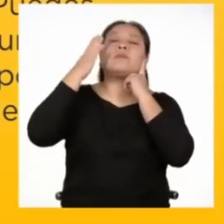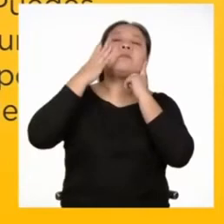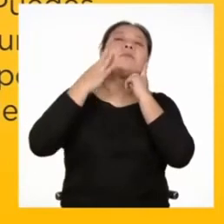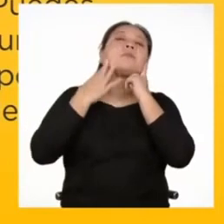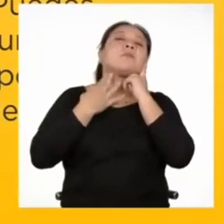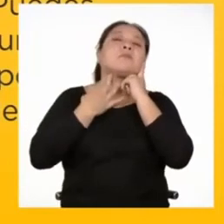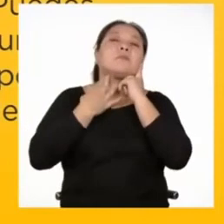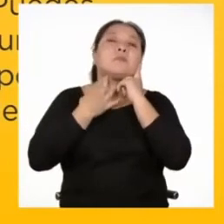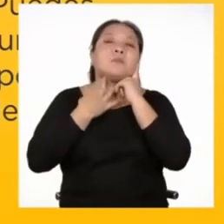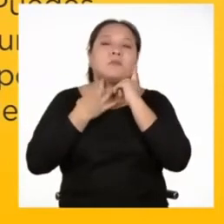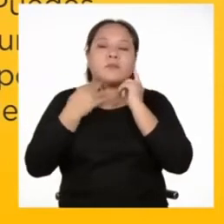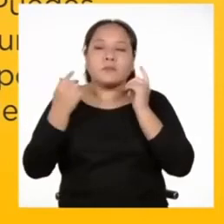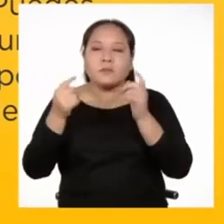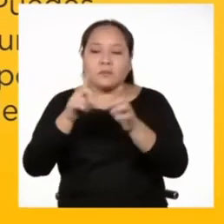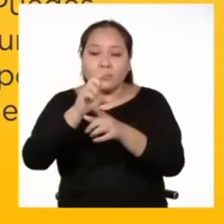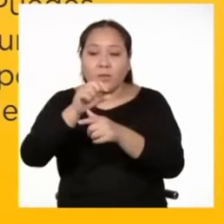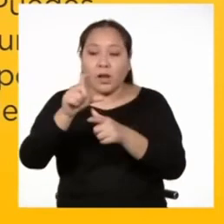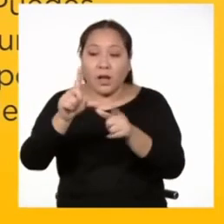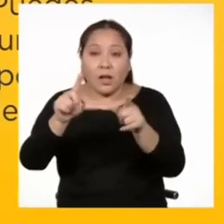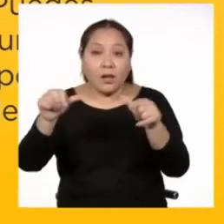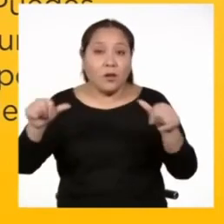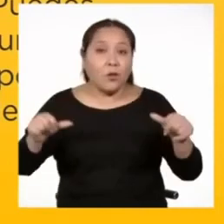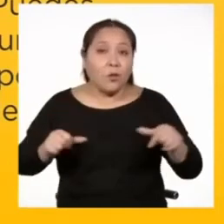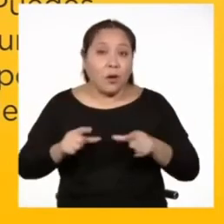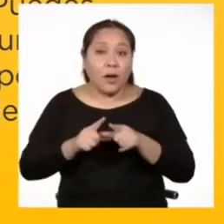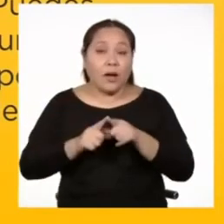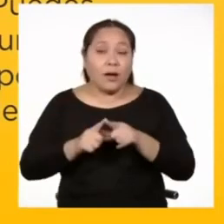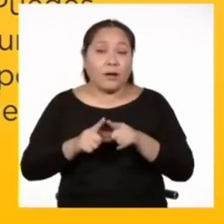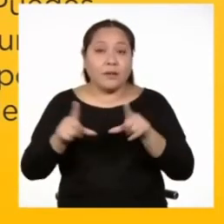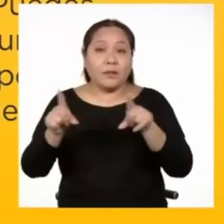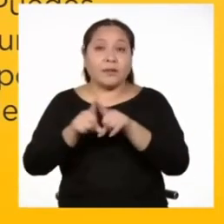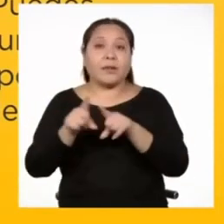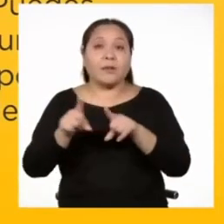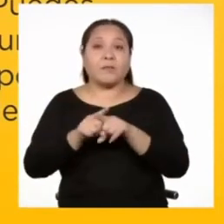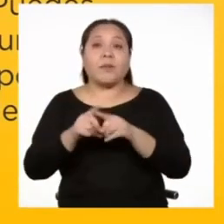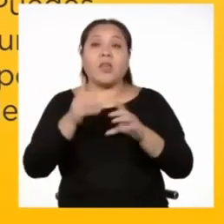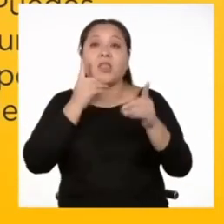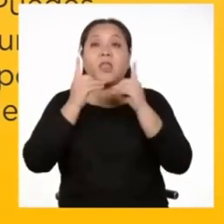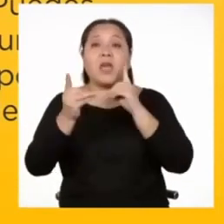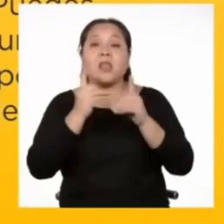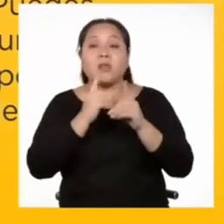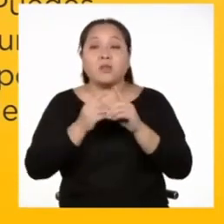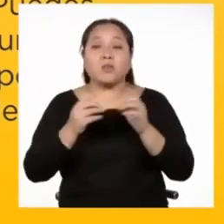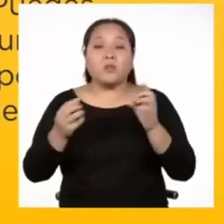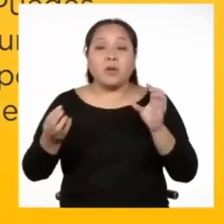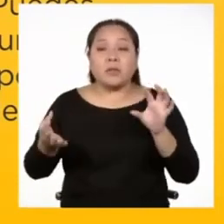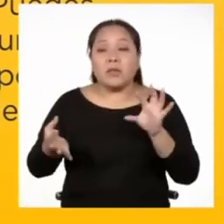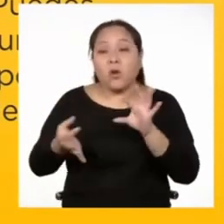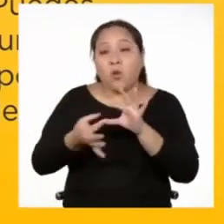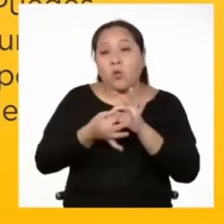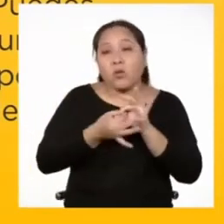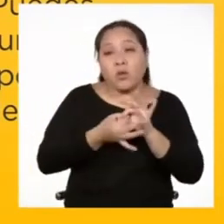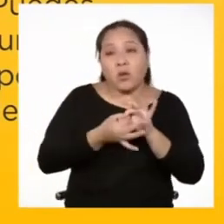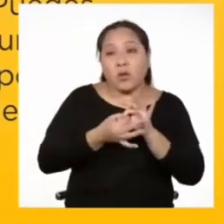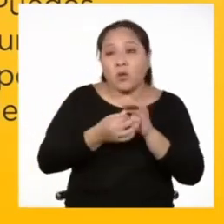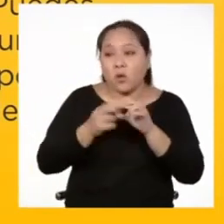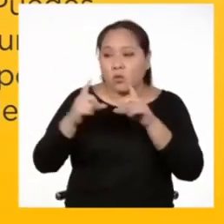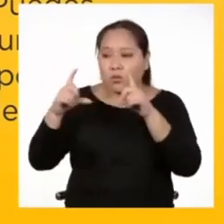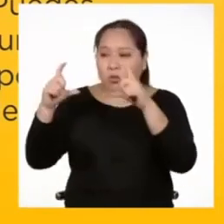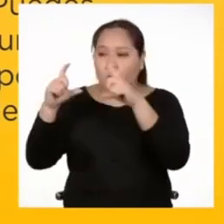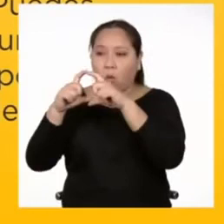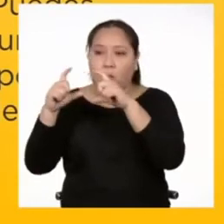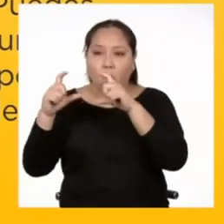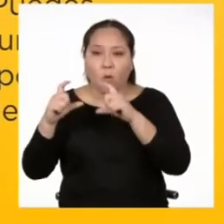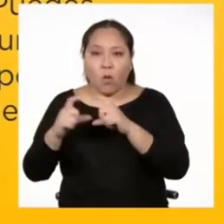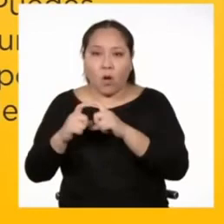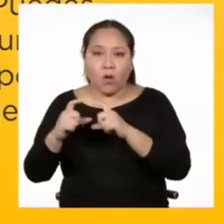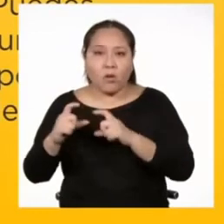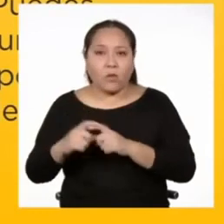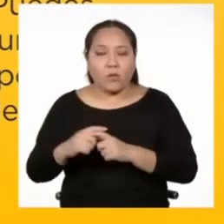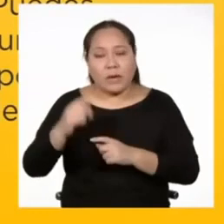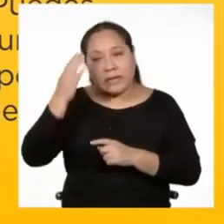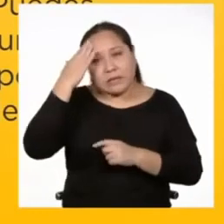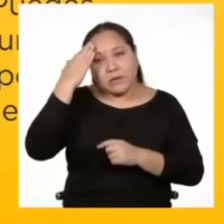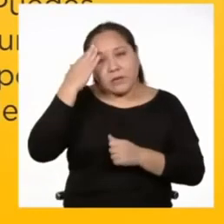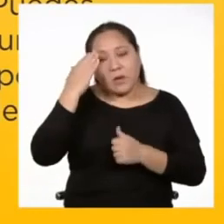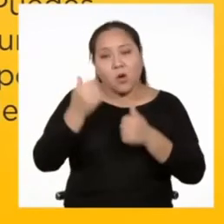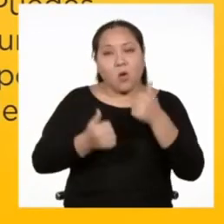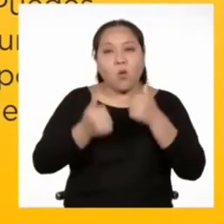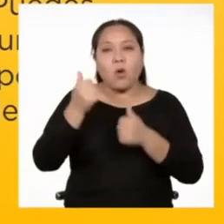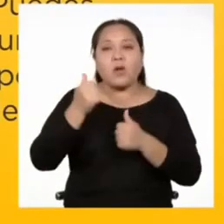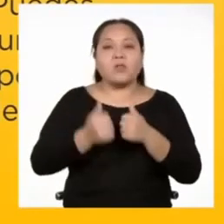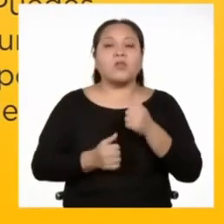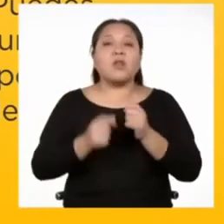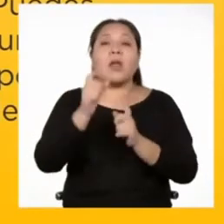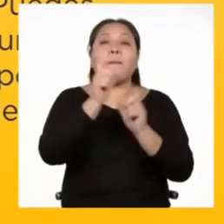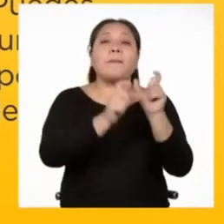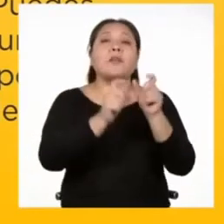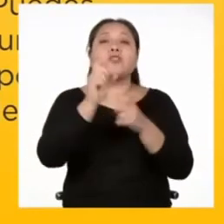y los diálogos. Puedes acompañar este guión con un cuadro que te permita identificar a tus personajes y sus